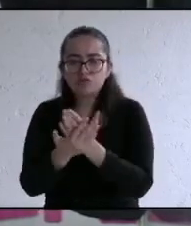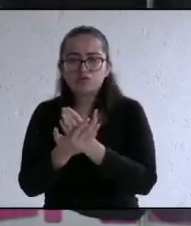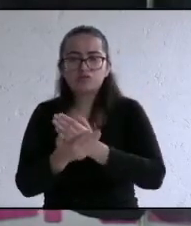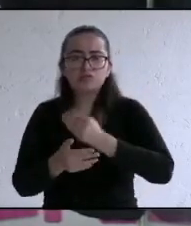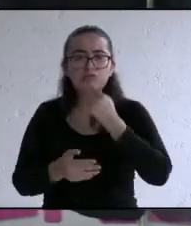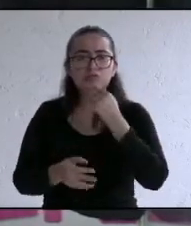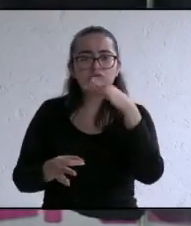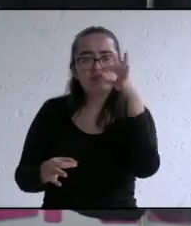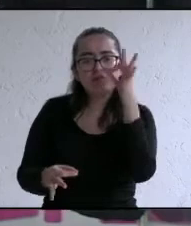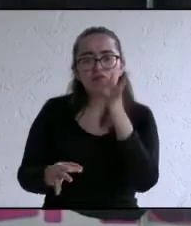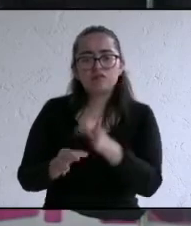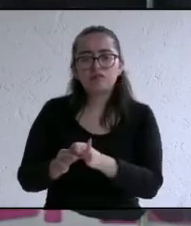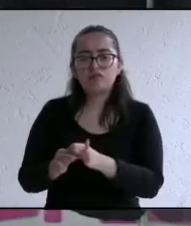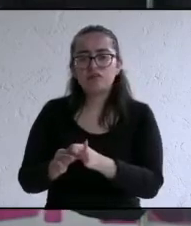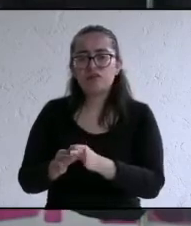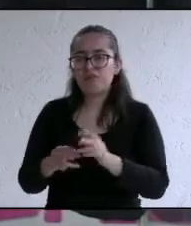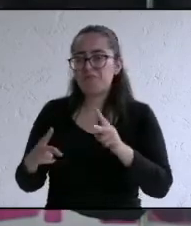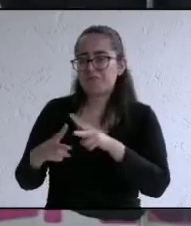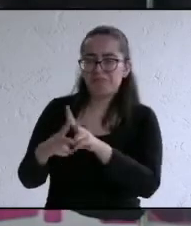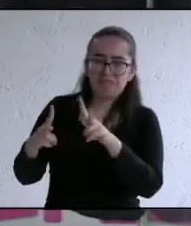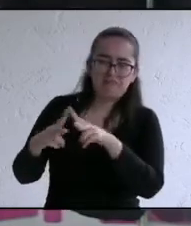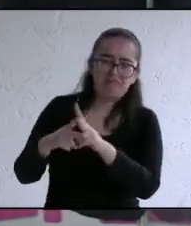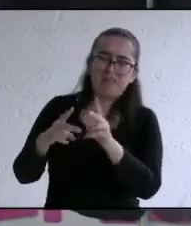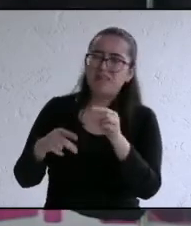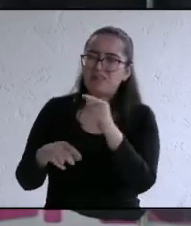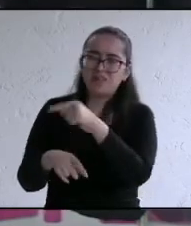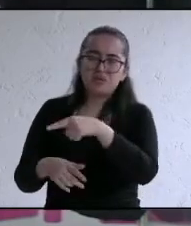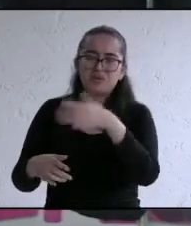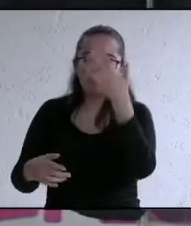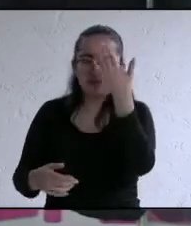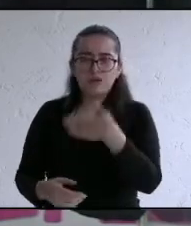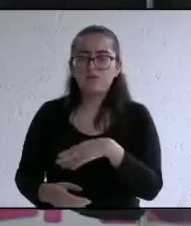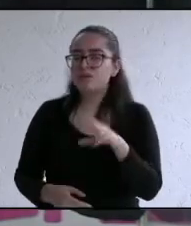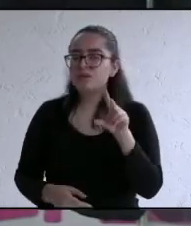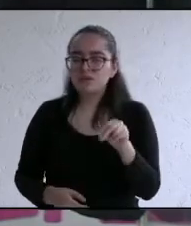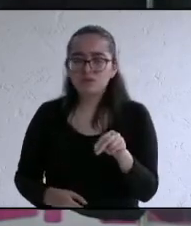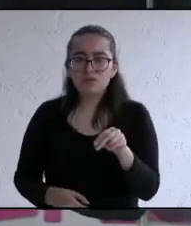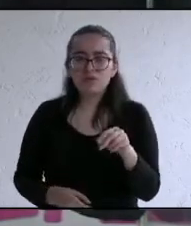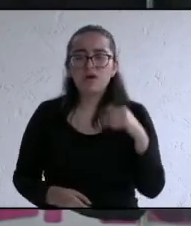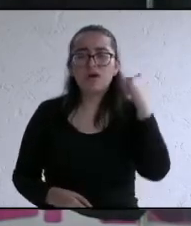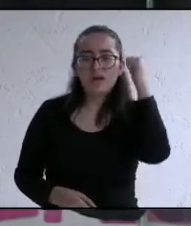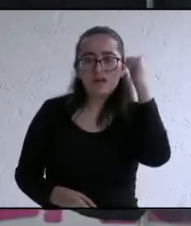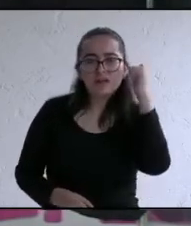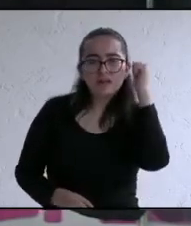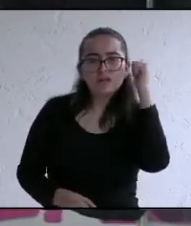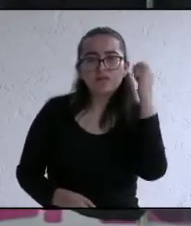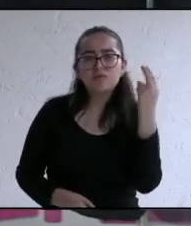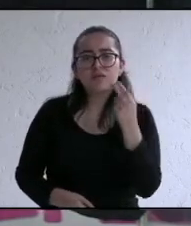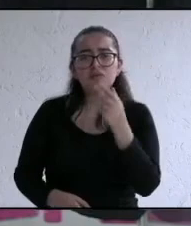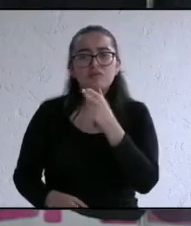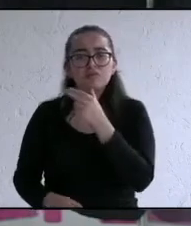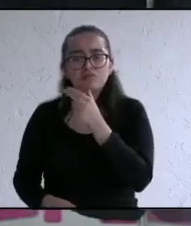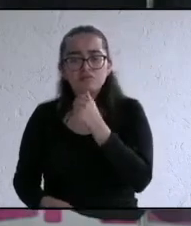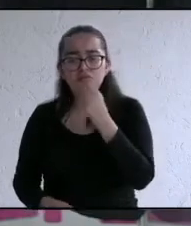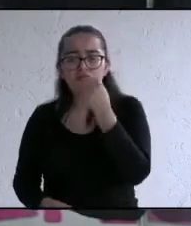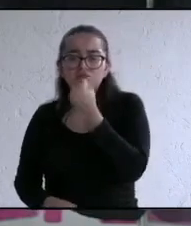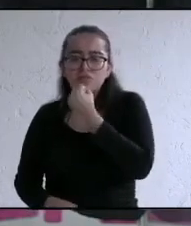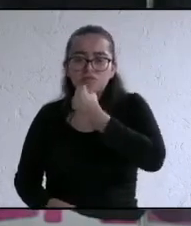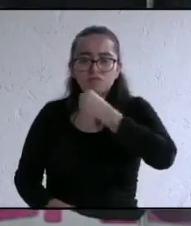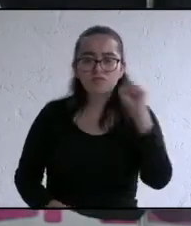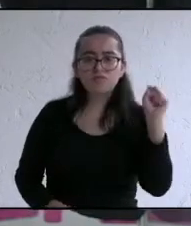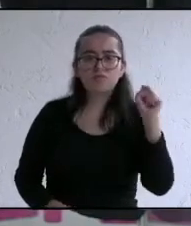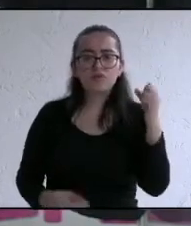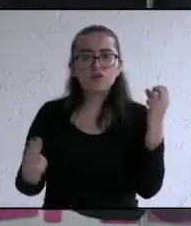no vine aquí a discutir razones que todos sabemos en Actopan necesitamos una policía profesional y